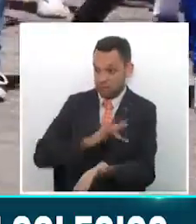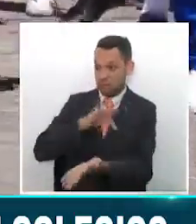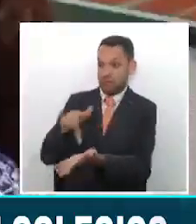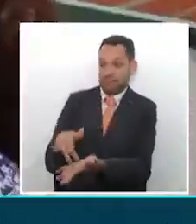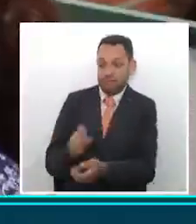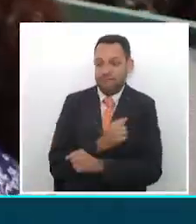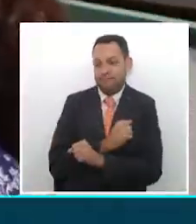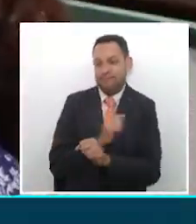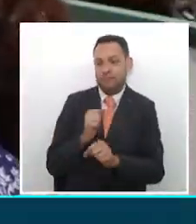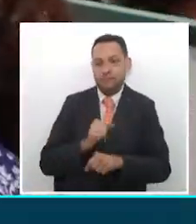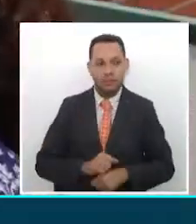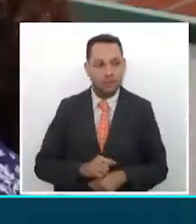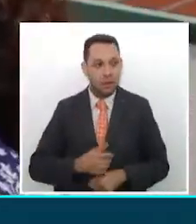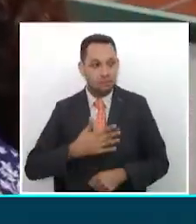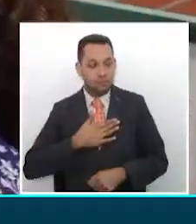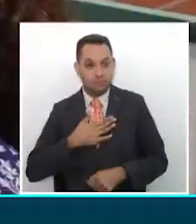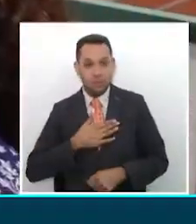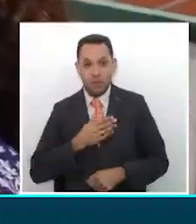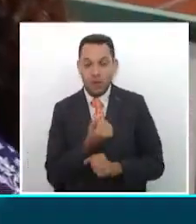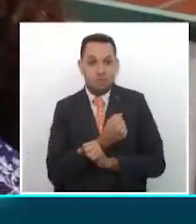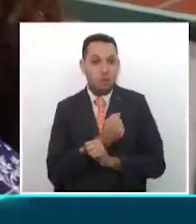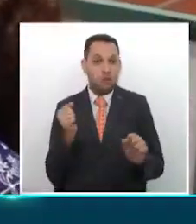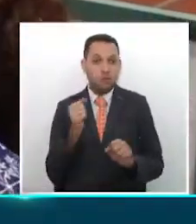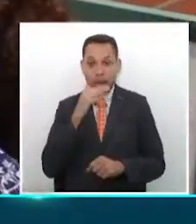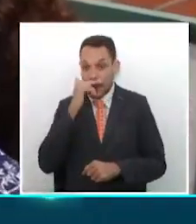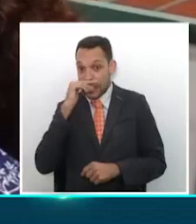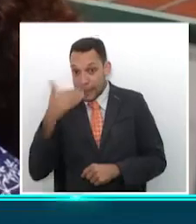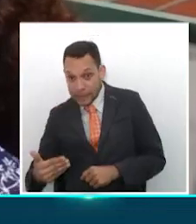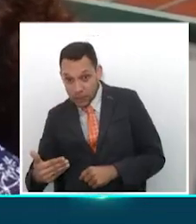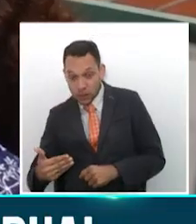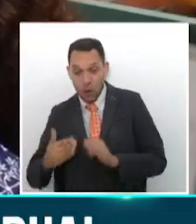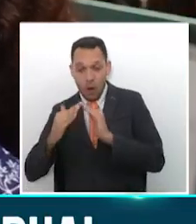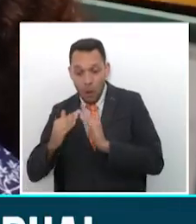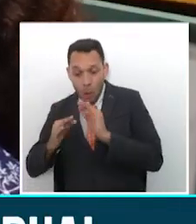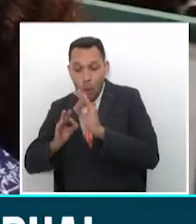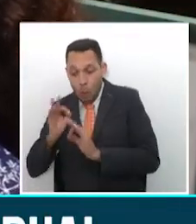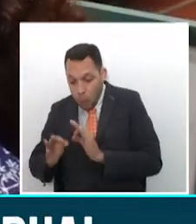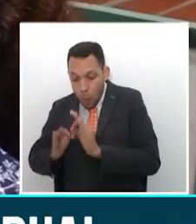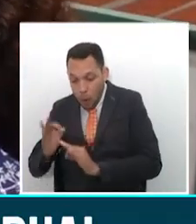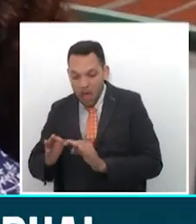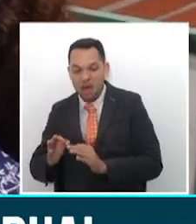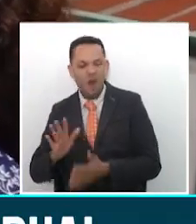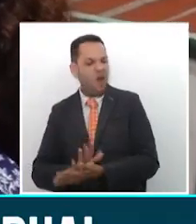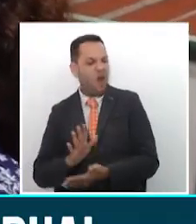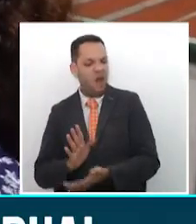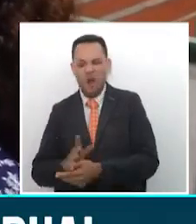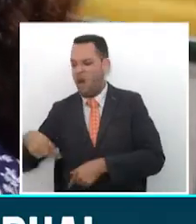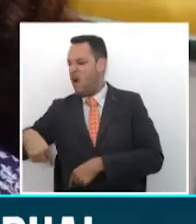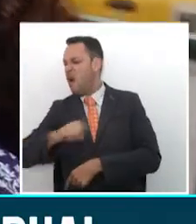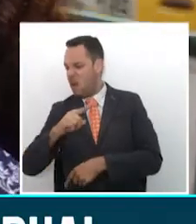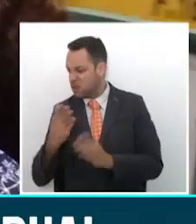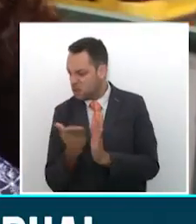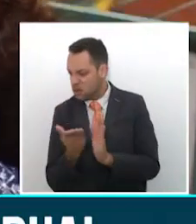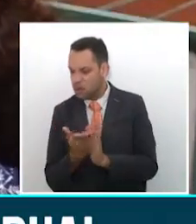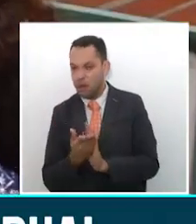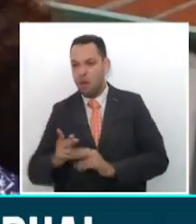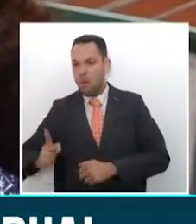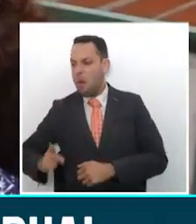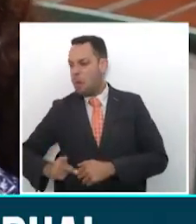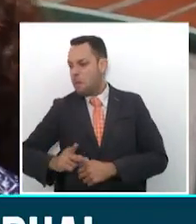sería imposible mandar un niño que lo hemos guardado, lo hemos conservado para que no le dé esa